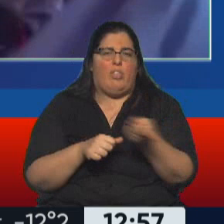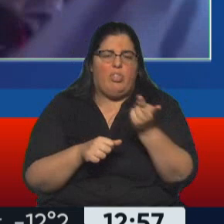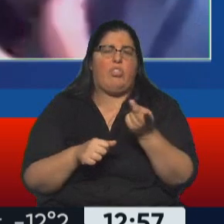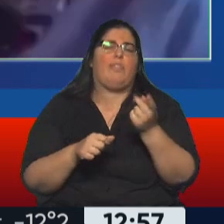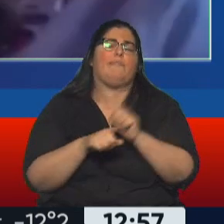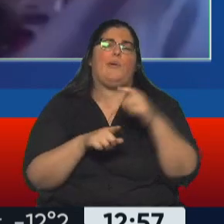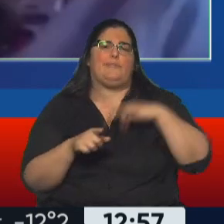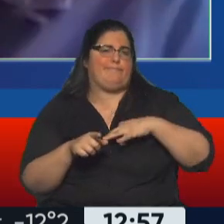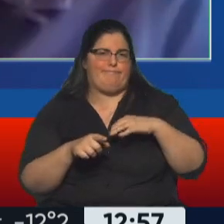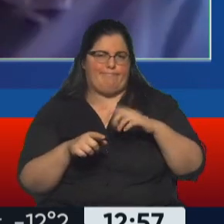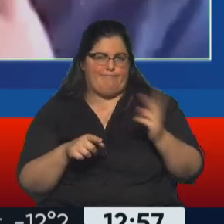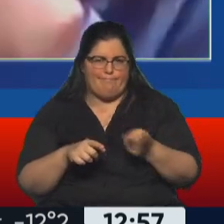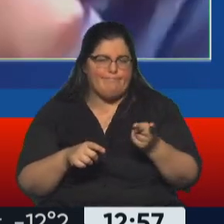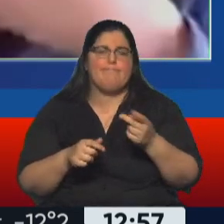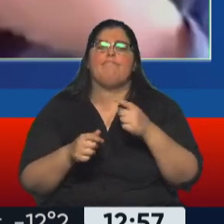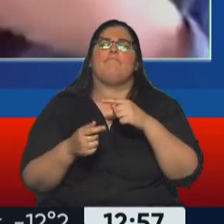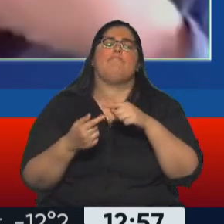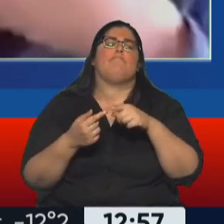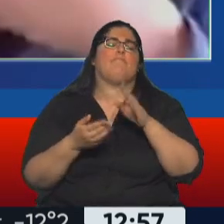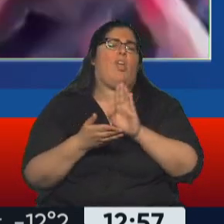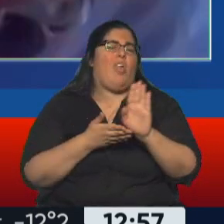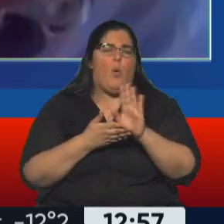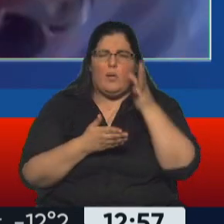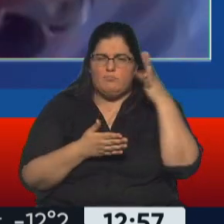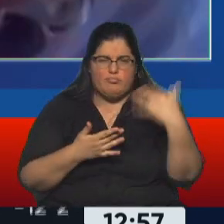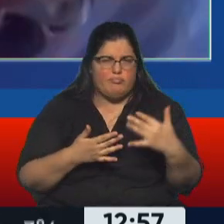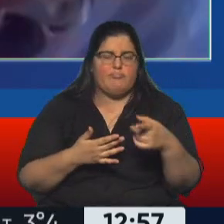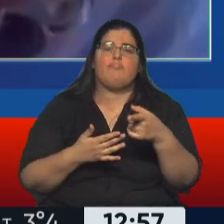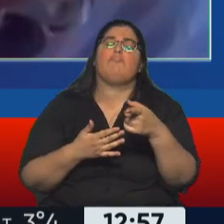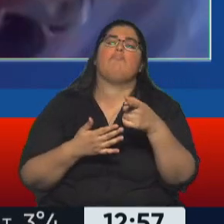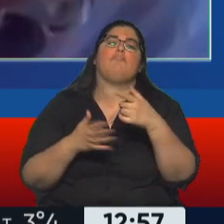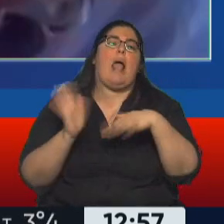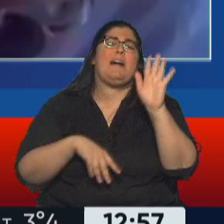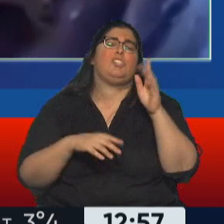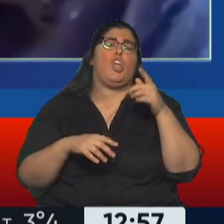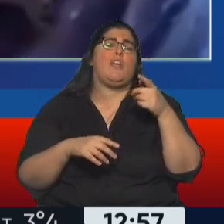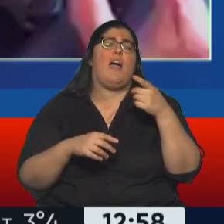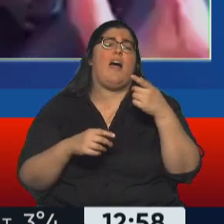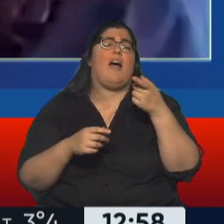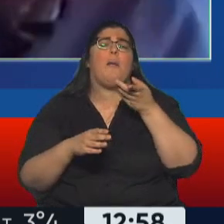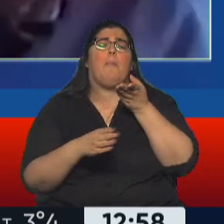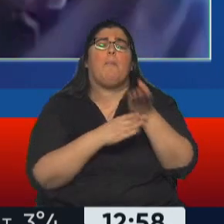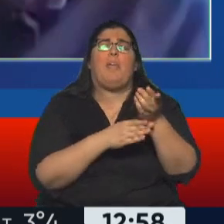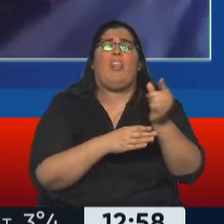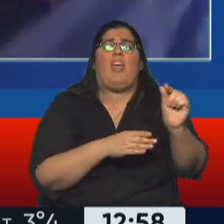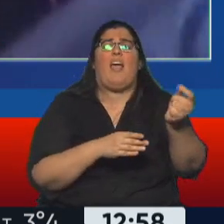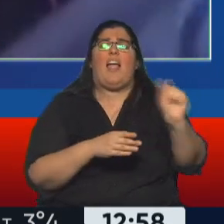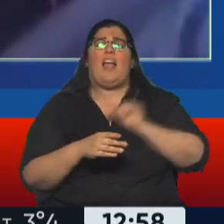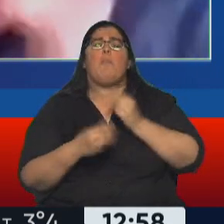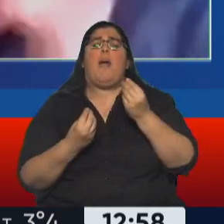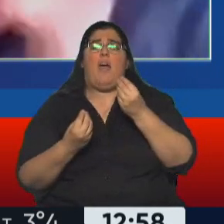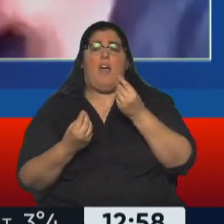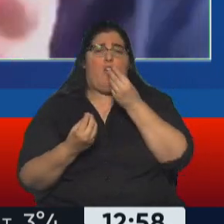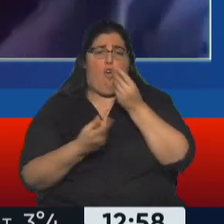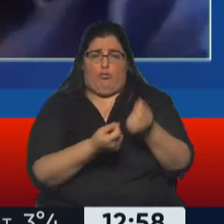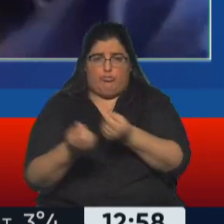mal remunerados, está muy endeudada, la mayor parte de esos créditos son créditos de consumo, y ahí yo creo